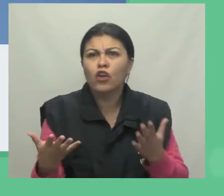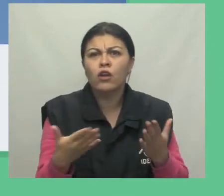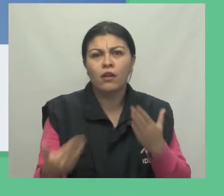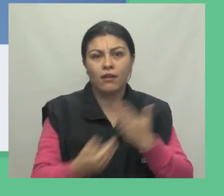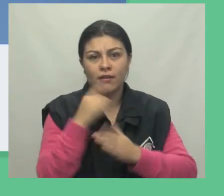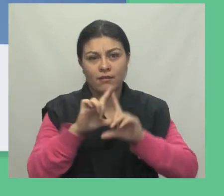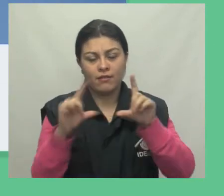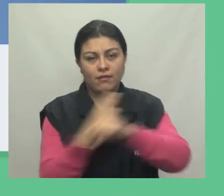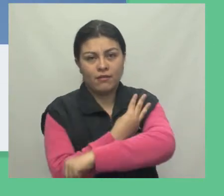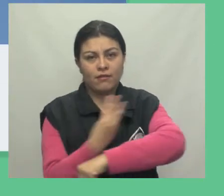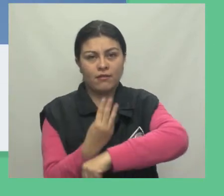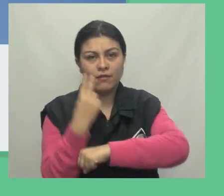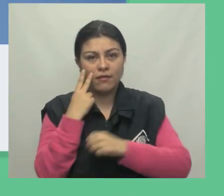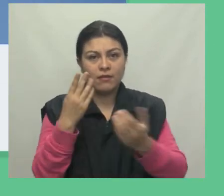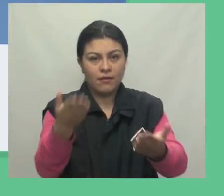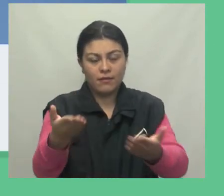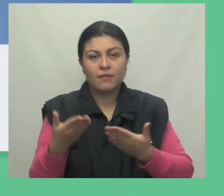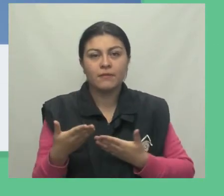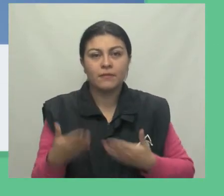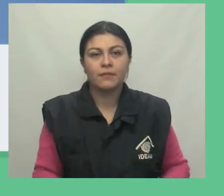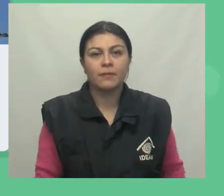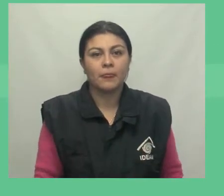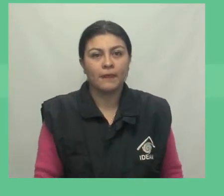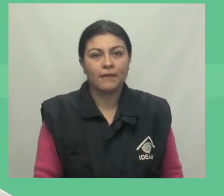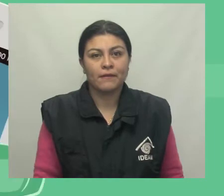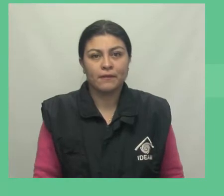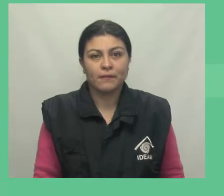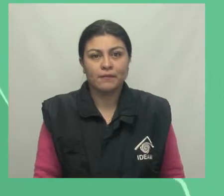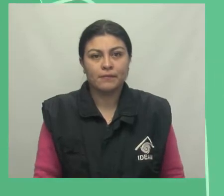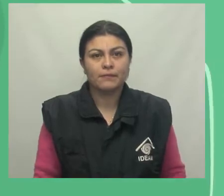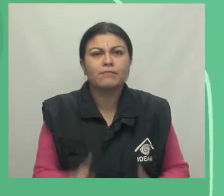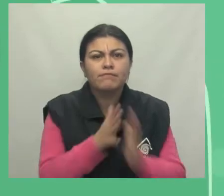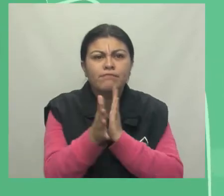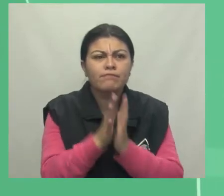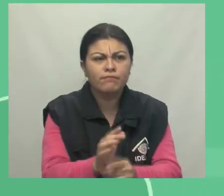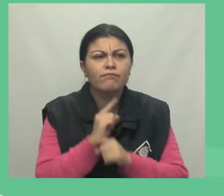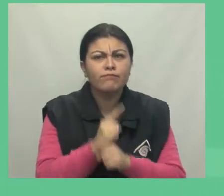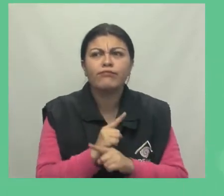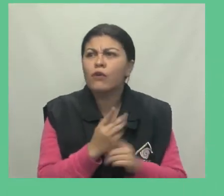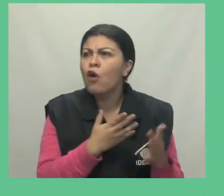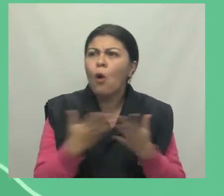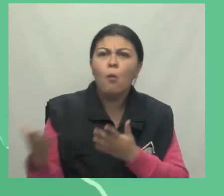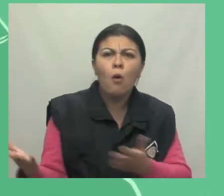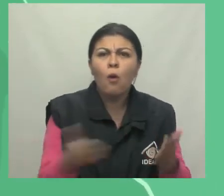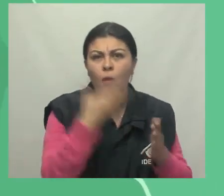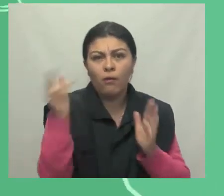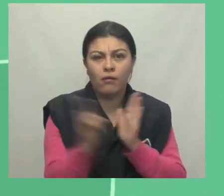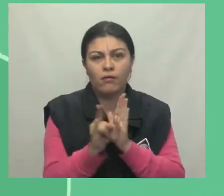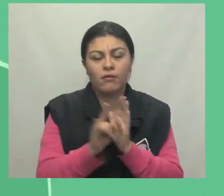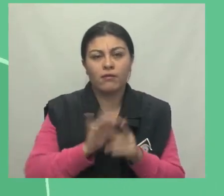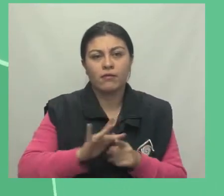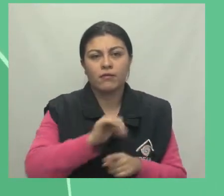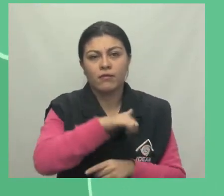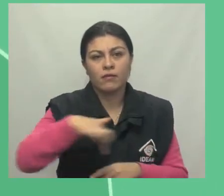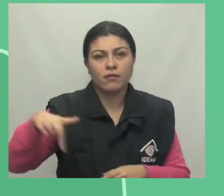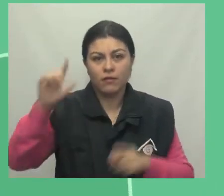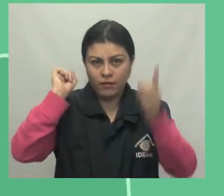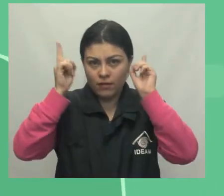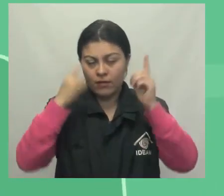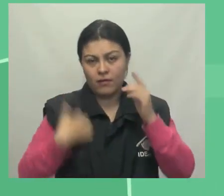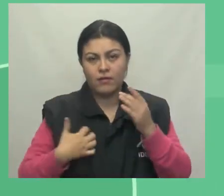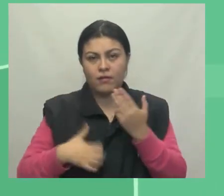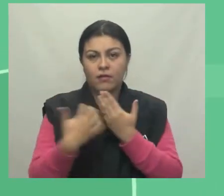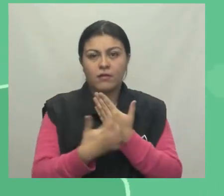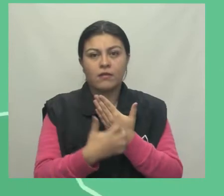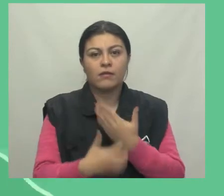.ideam.gov.co Y para estar informado al instante, descarga nuestra aplicación Mi Pronóstico desde Google Play o